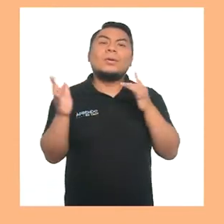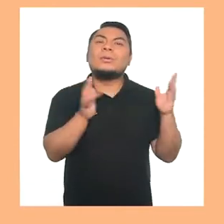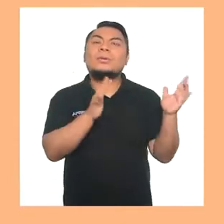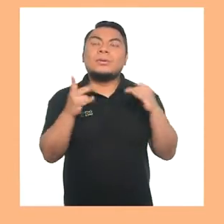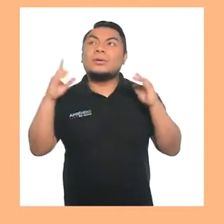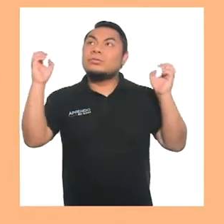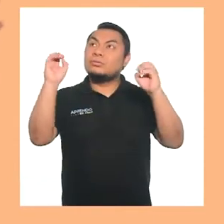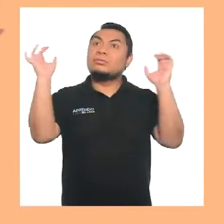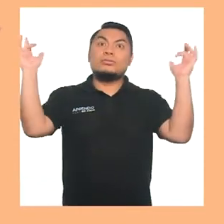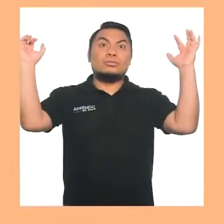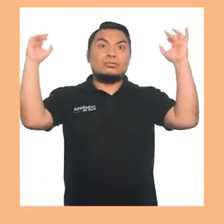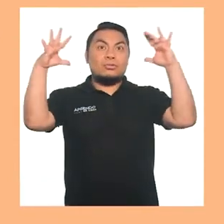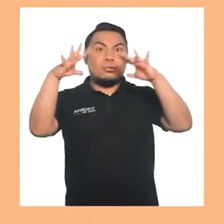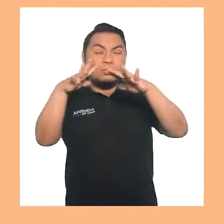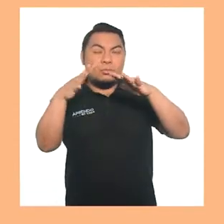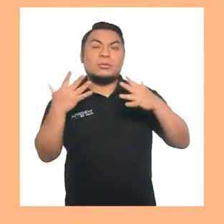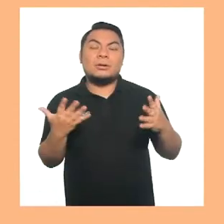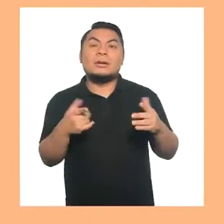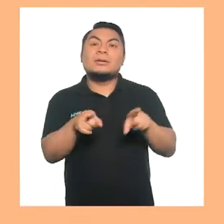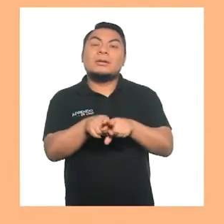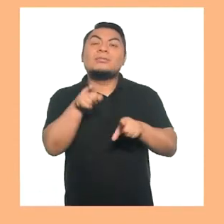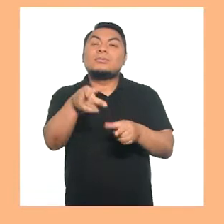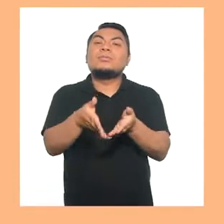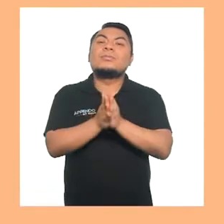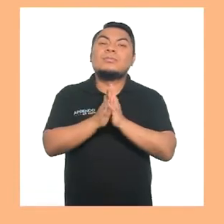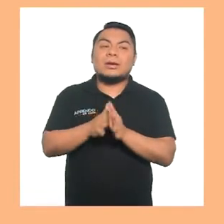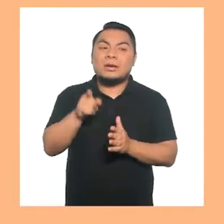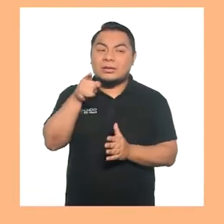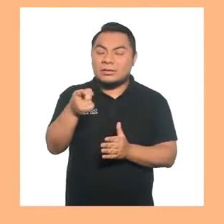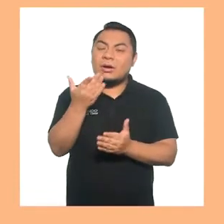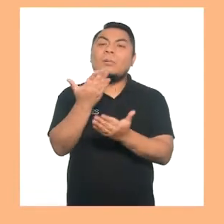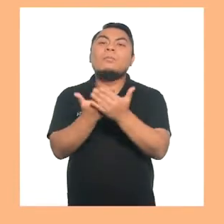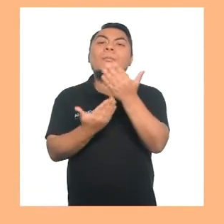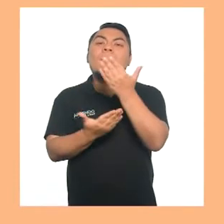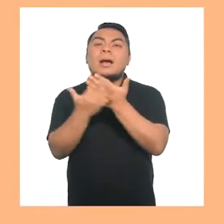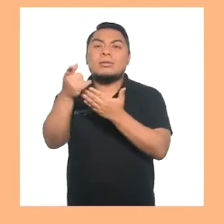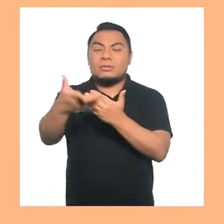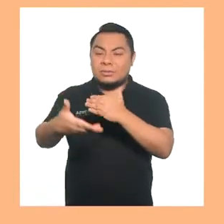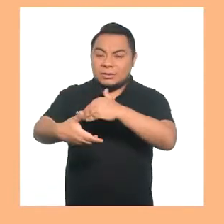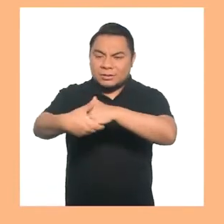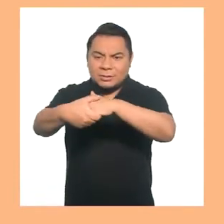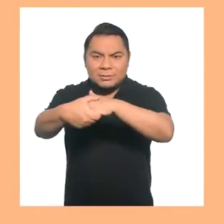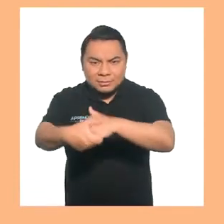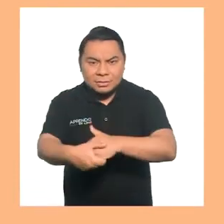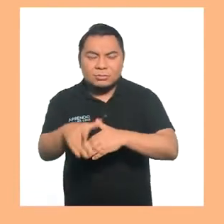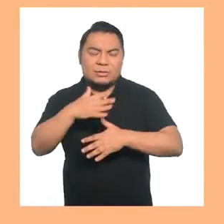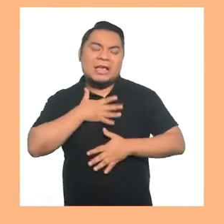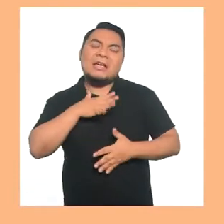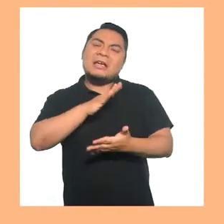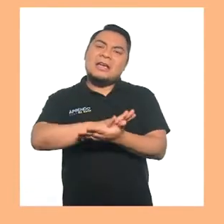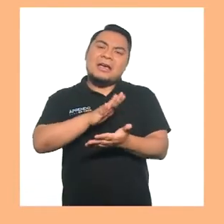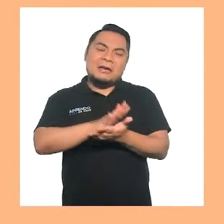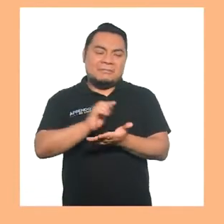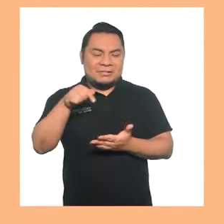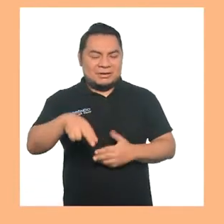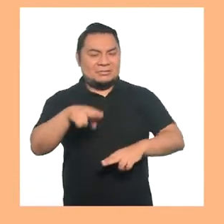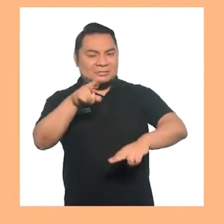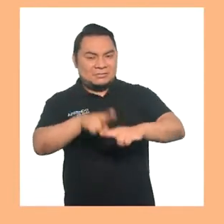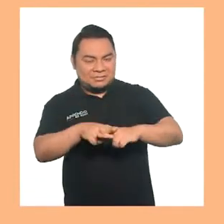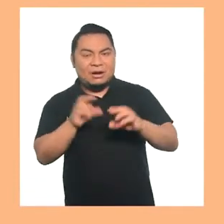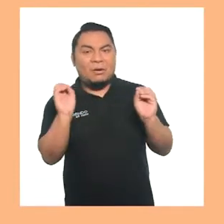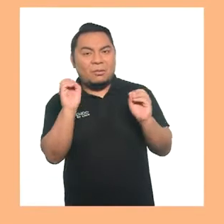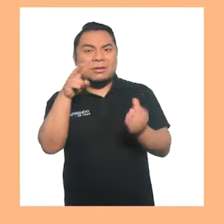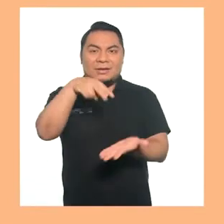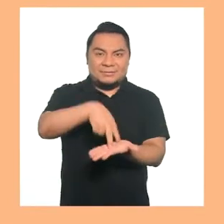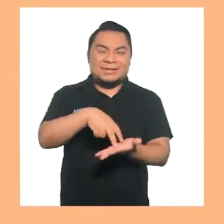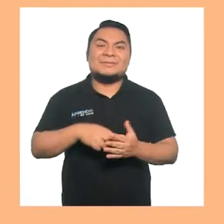e iluminado. Y pídele, tocándole la mano, que se ponga cómoda o cómodo, sentado